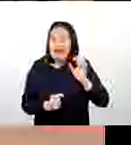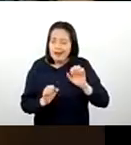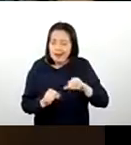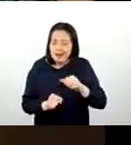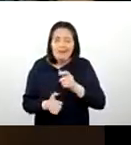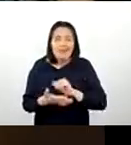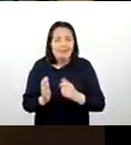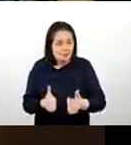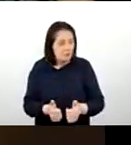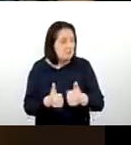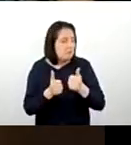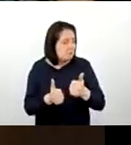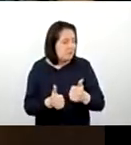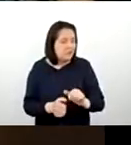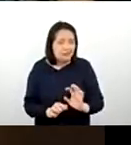del buen café.